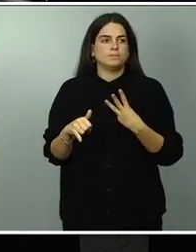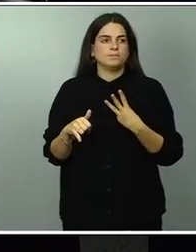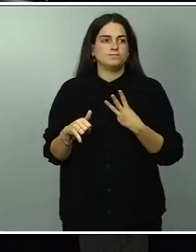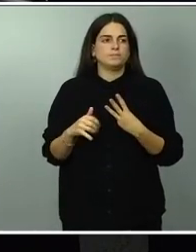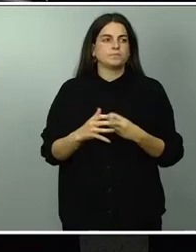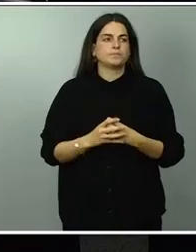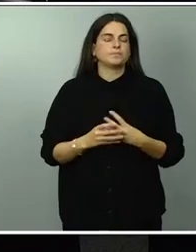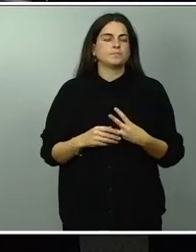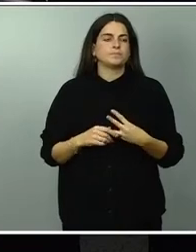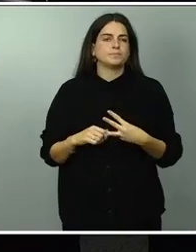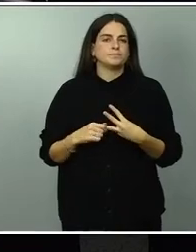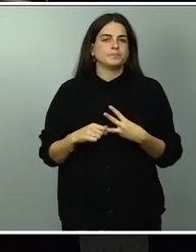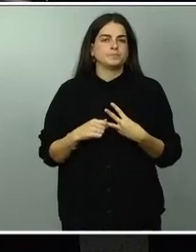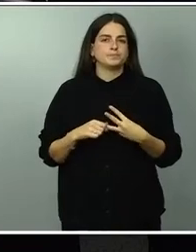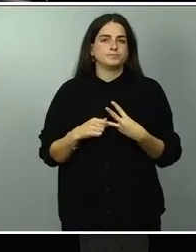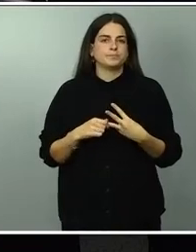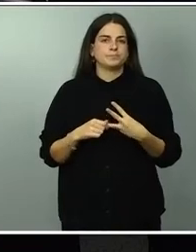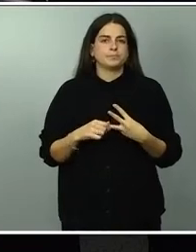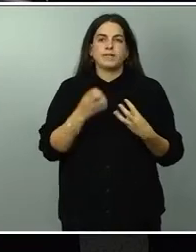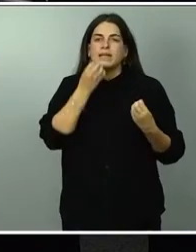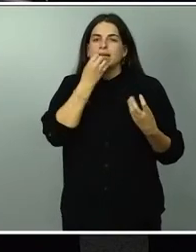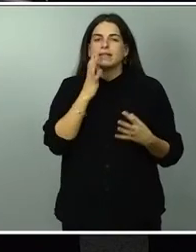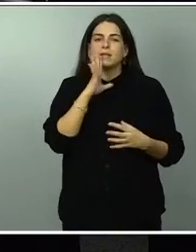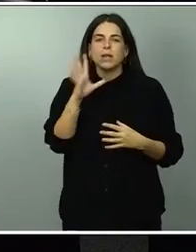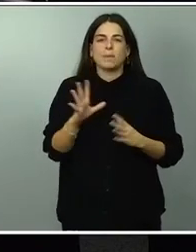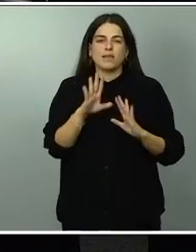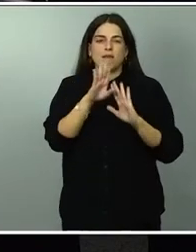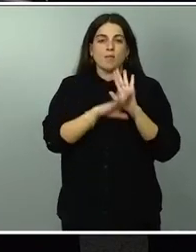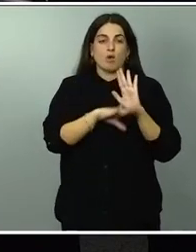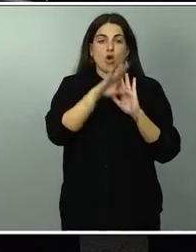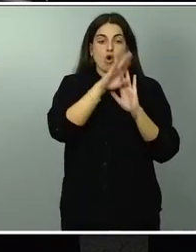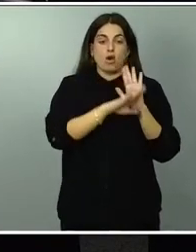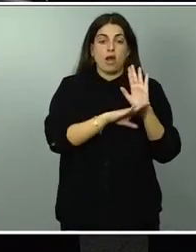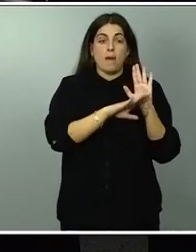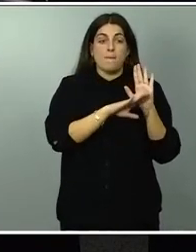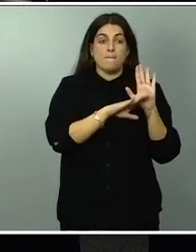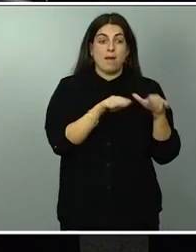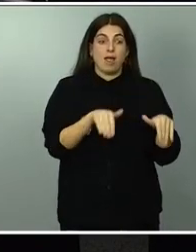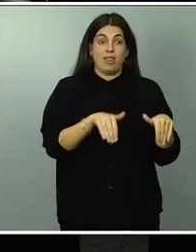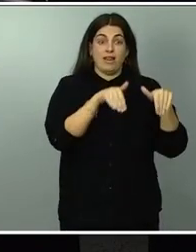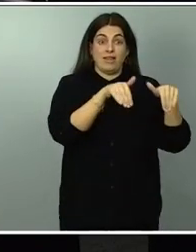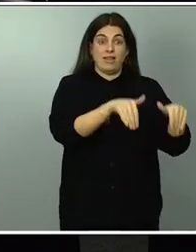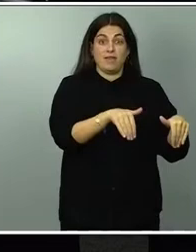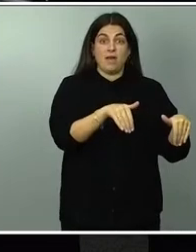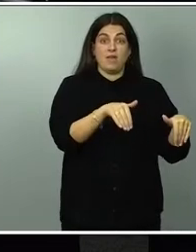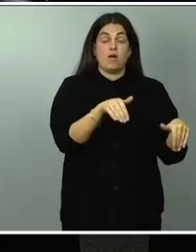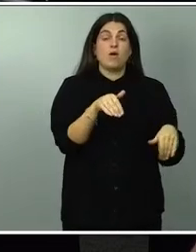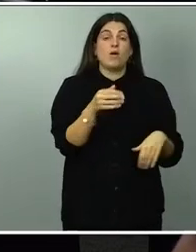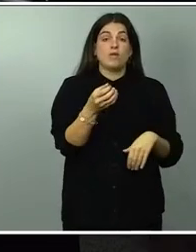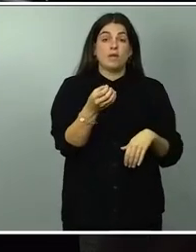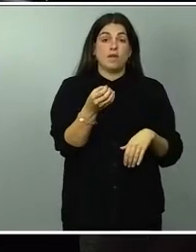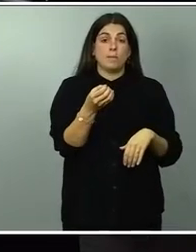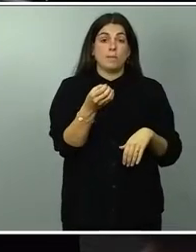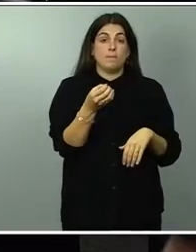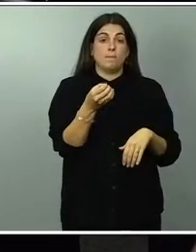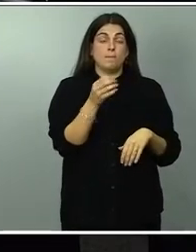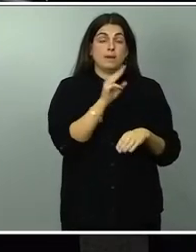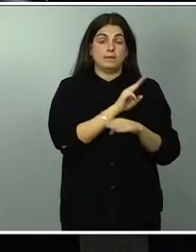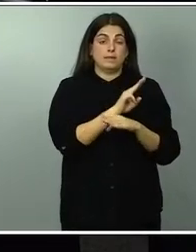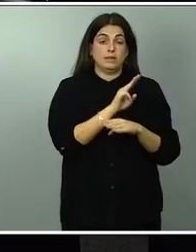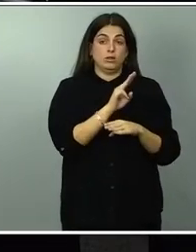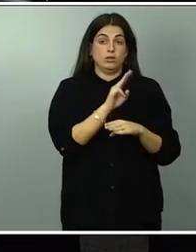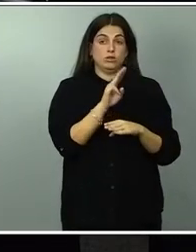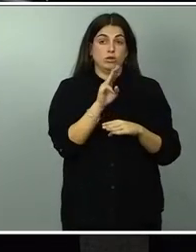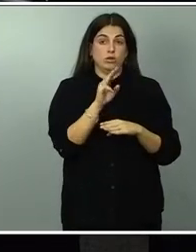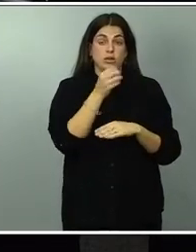qué le parece el programa del candidato del Partido Socialista a la Comunidad de Madrid que está abogando por exenciones en patrimonio y